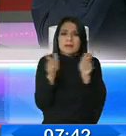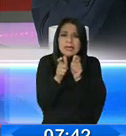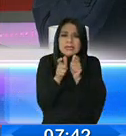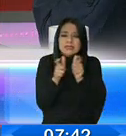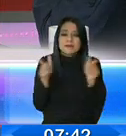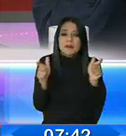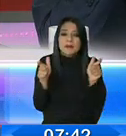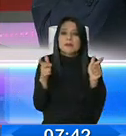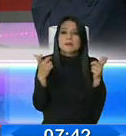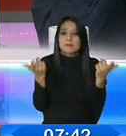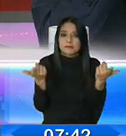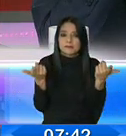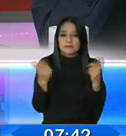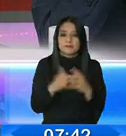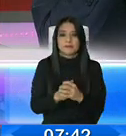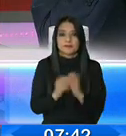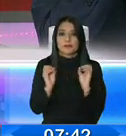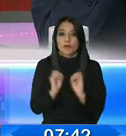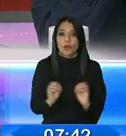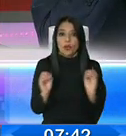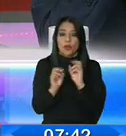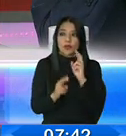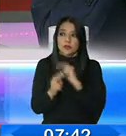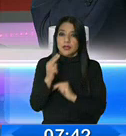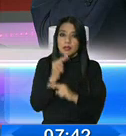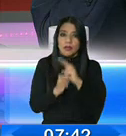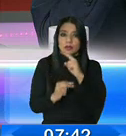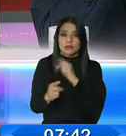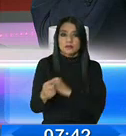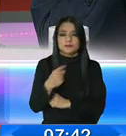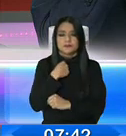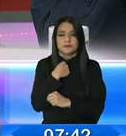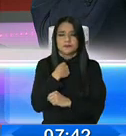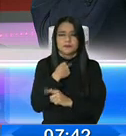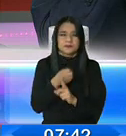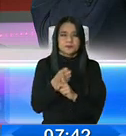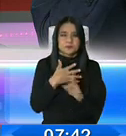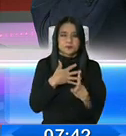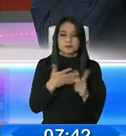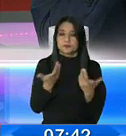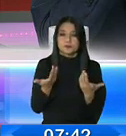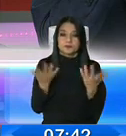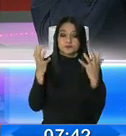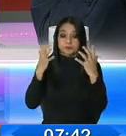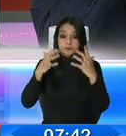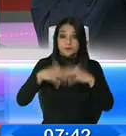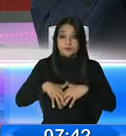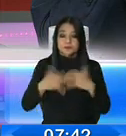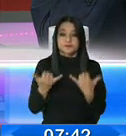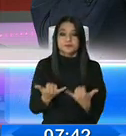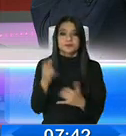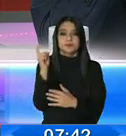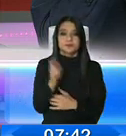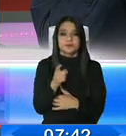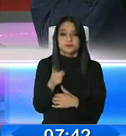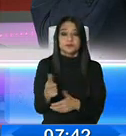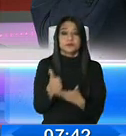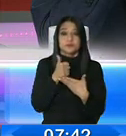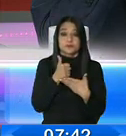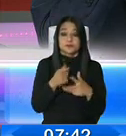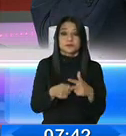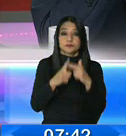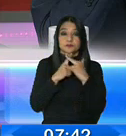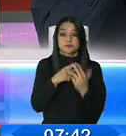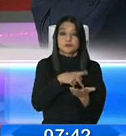medianas empresas. Aquellos sectores que estuvieron extremadamente paralizados. Aquellos sectores que hoy necesitan de estos créditos